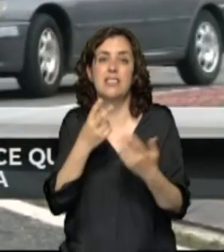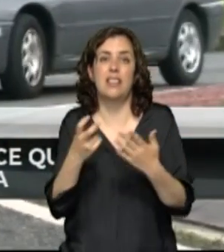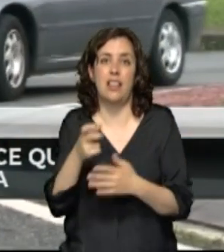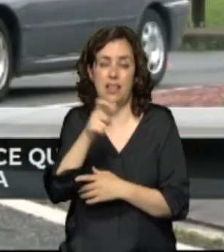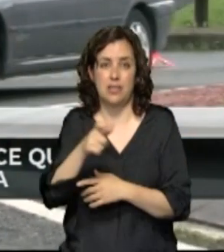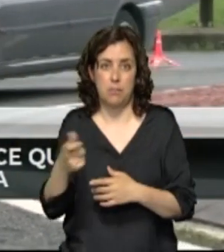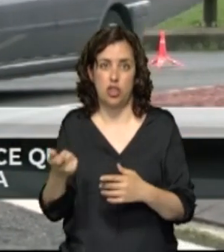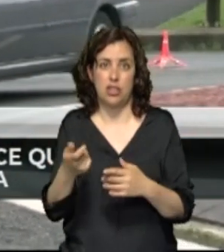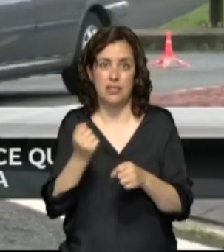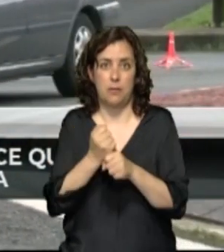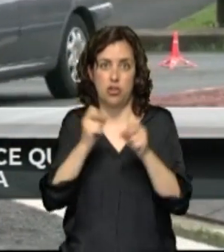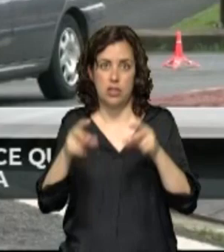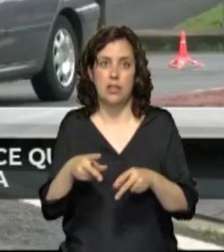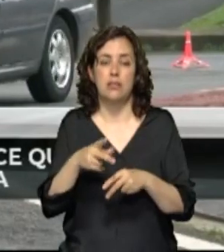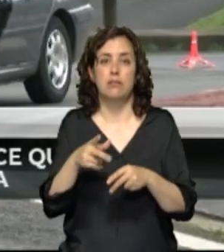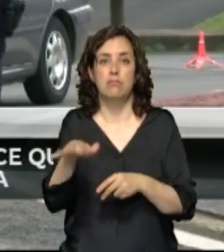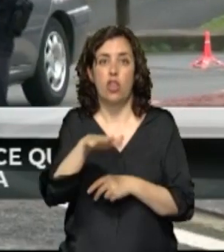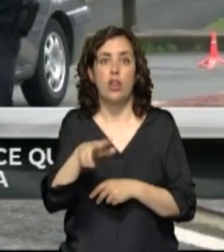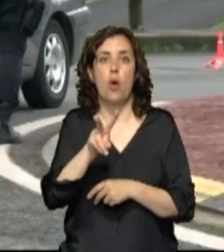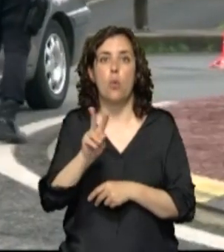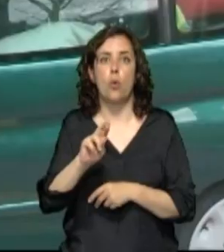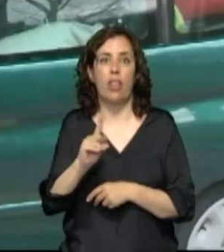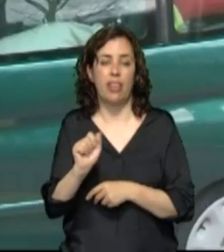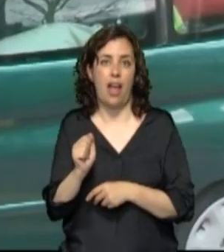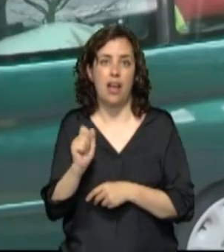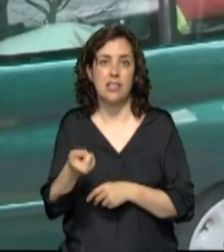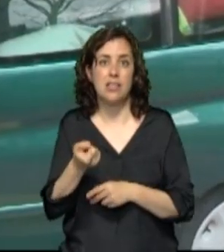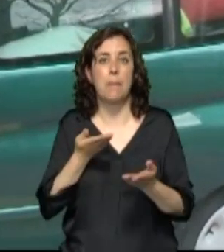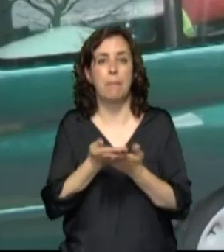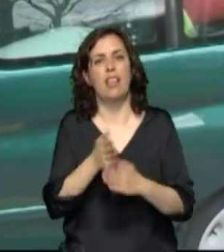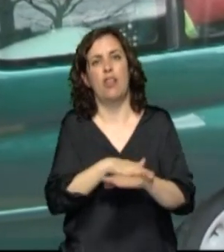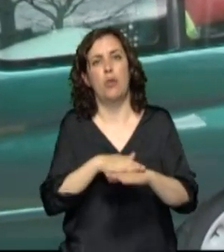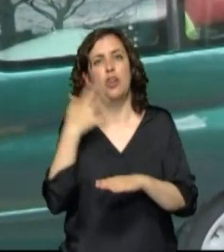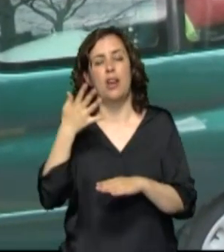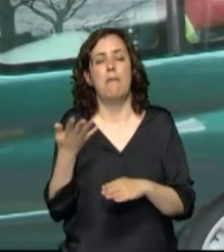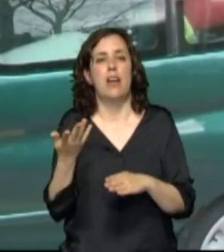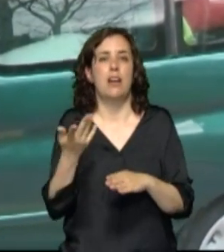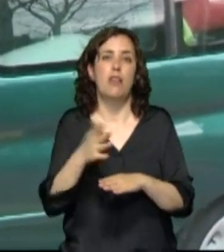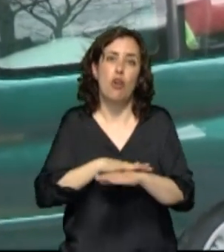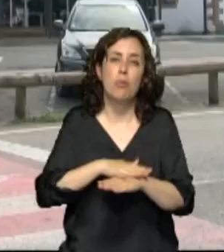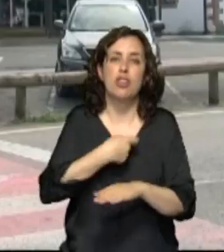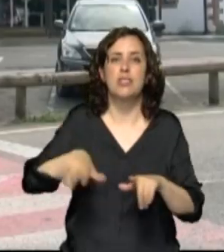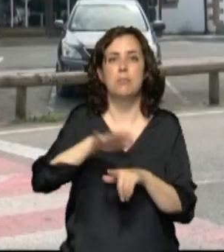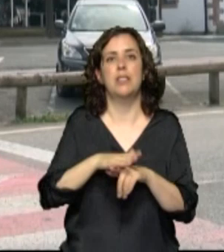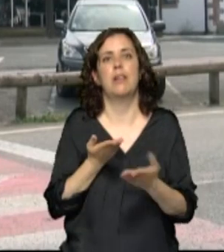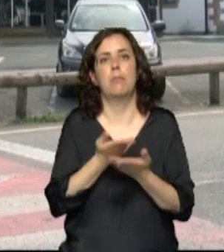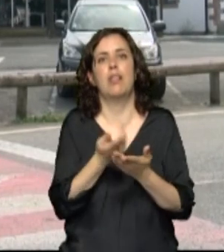Desde Urdaz piden medidas urgentes tanto al gobierno de Navarra como al gobierno central para acabar con esta situación.